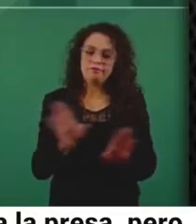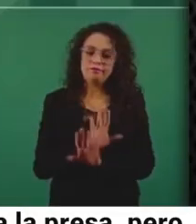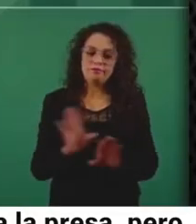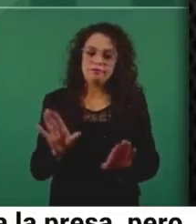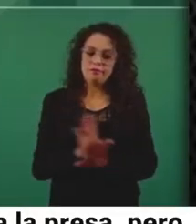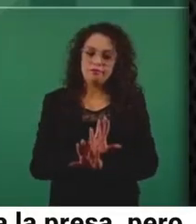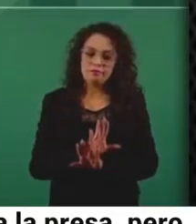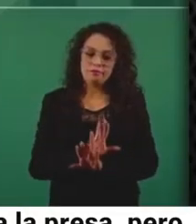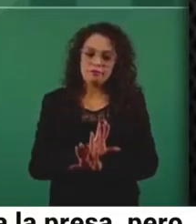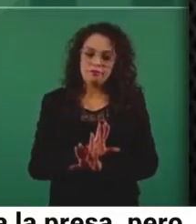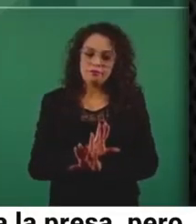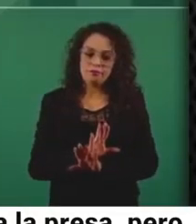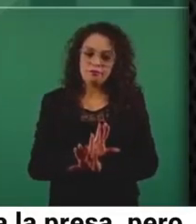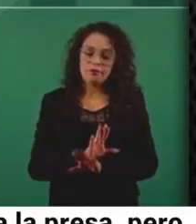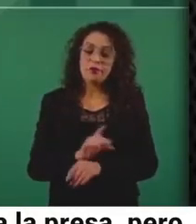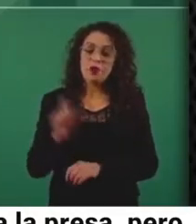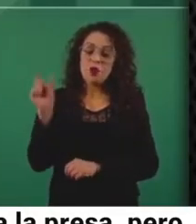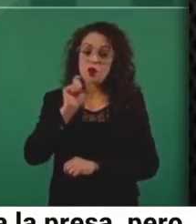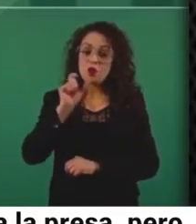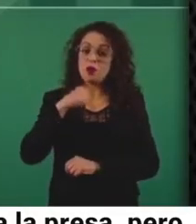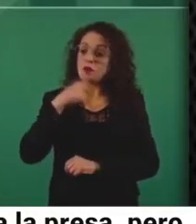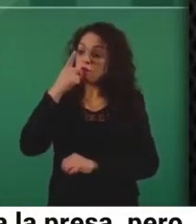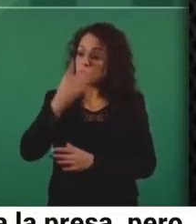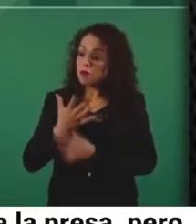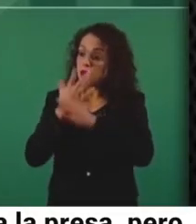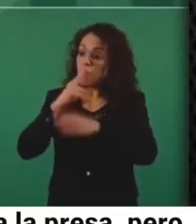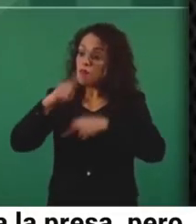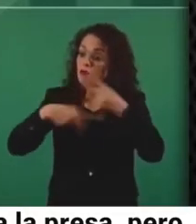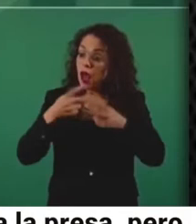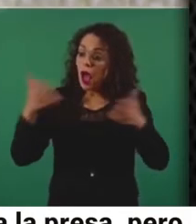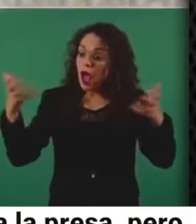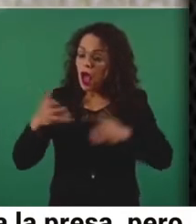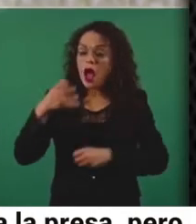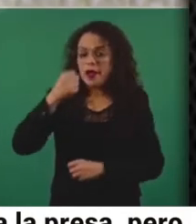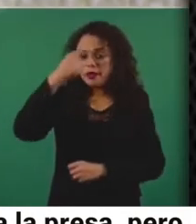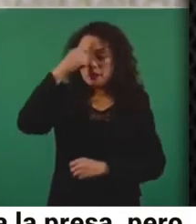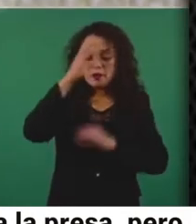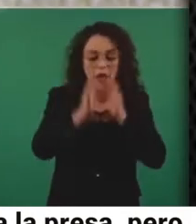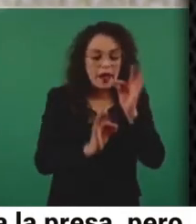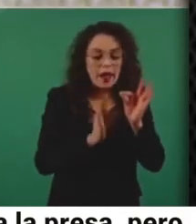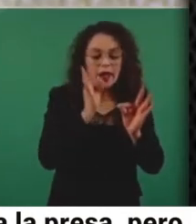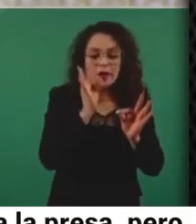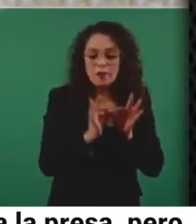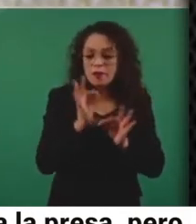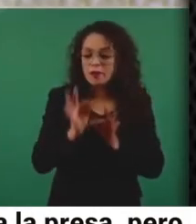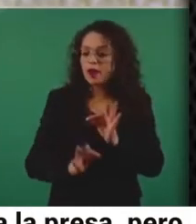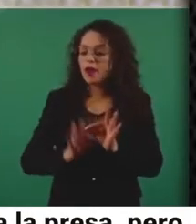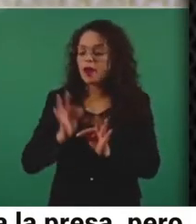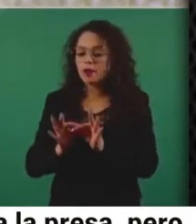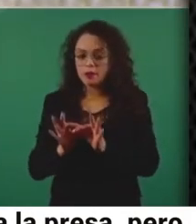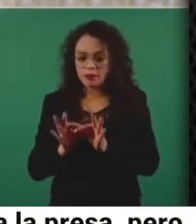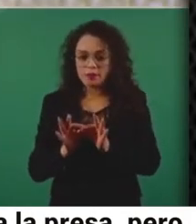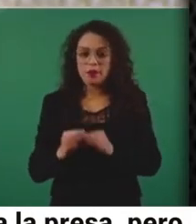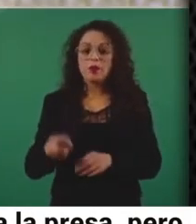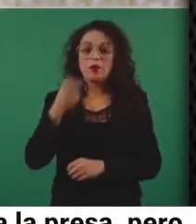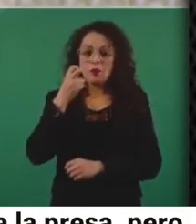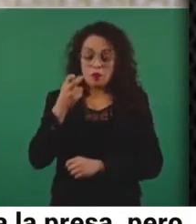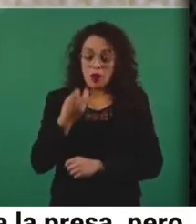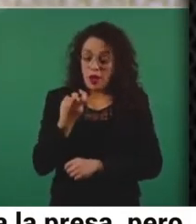Por eso voy este fin de semana a los altos de Jalisco